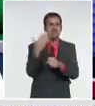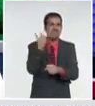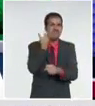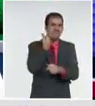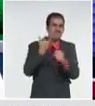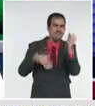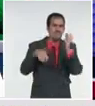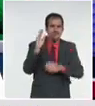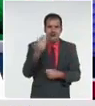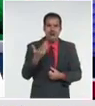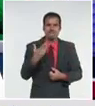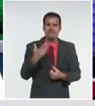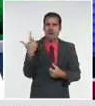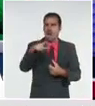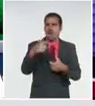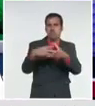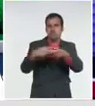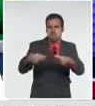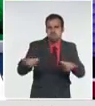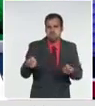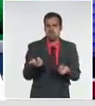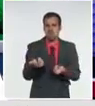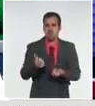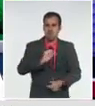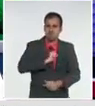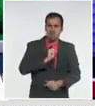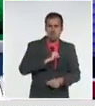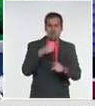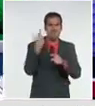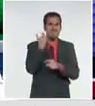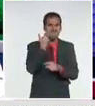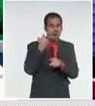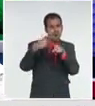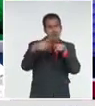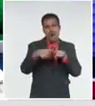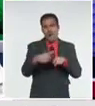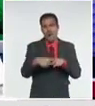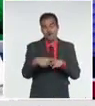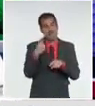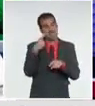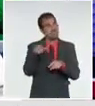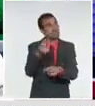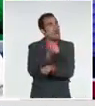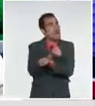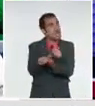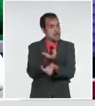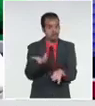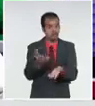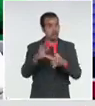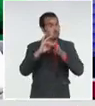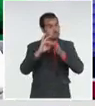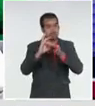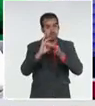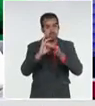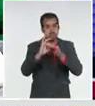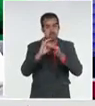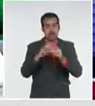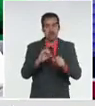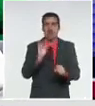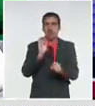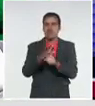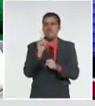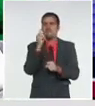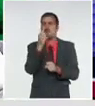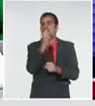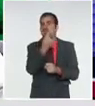que nos demos cuenta de la variedad del cuadro clínico de esta enfermedad. Se evaluó desde antígeno positivo,